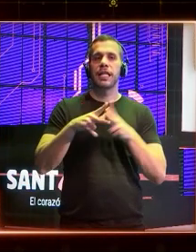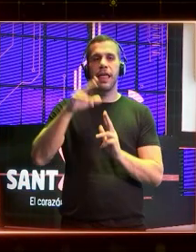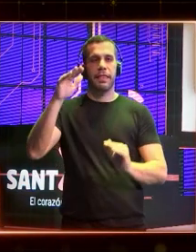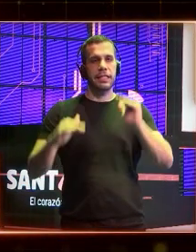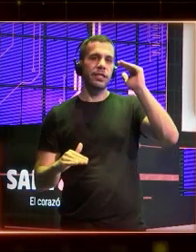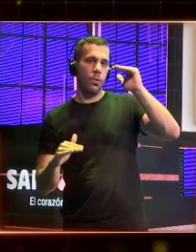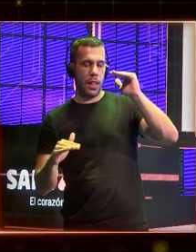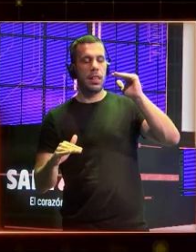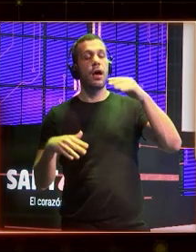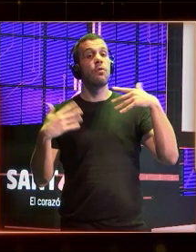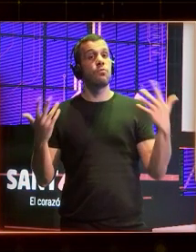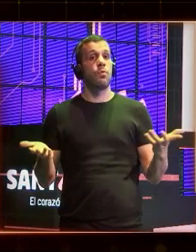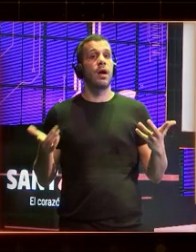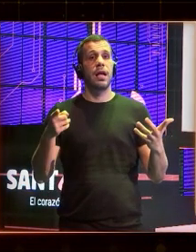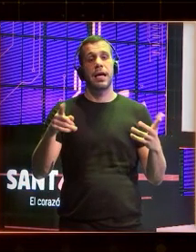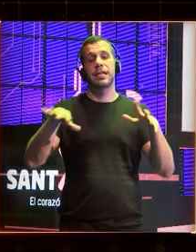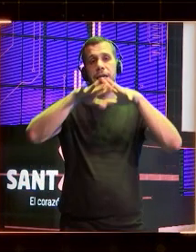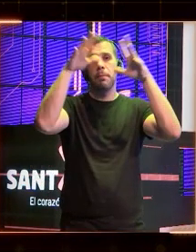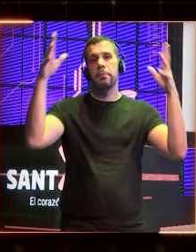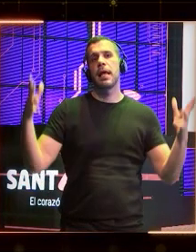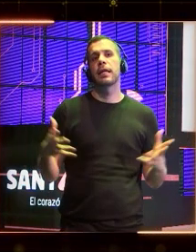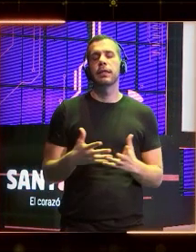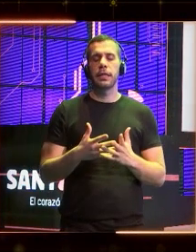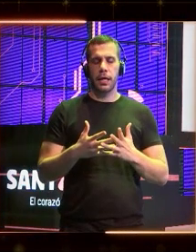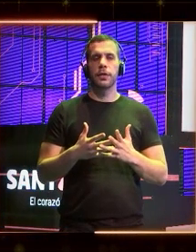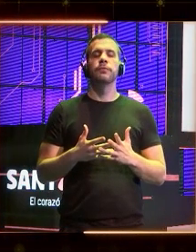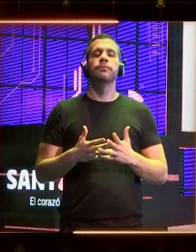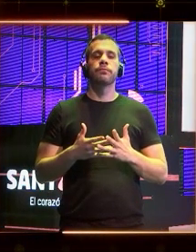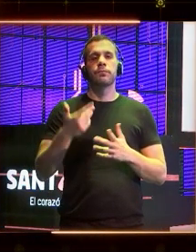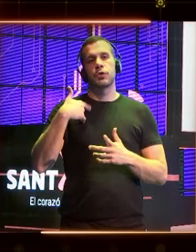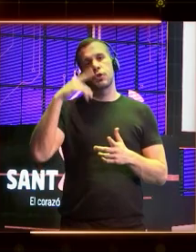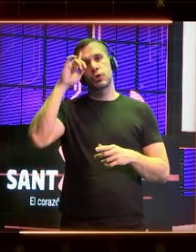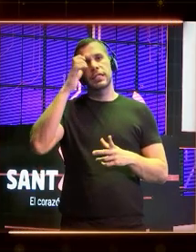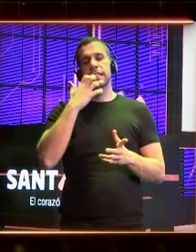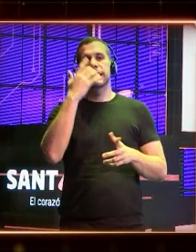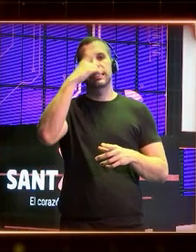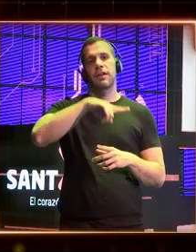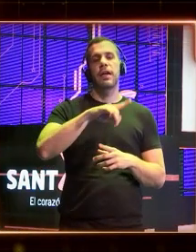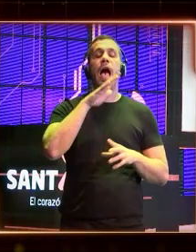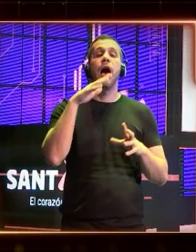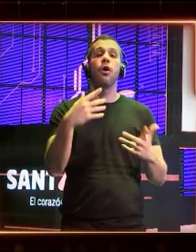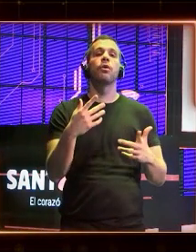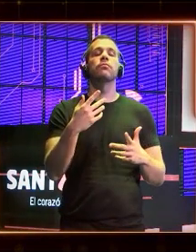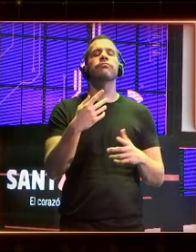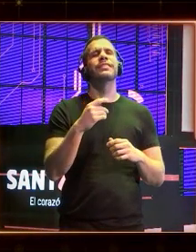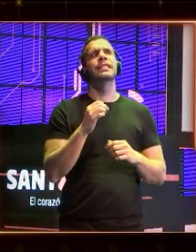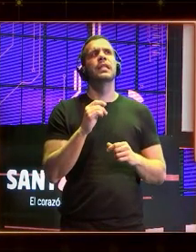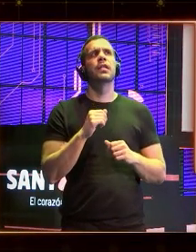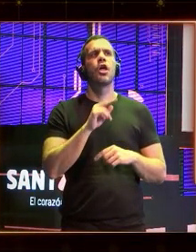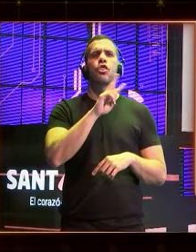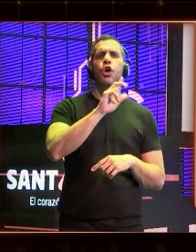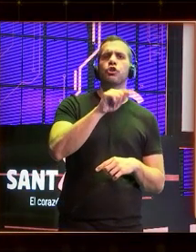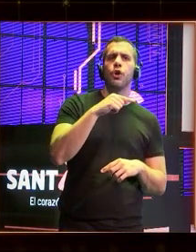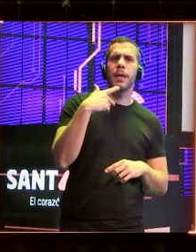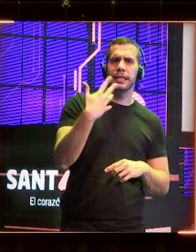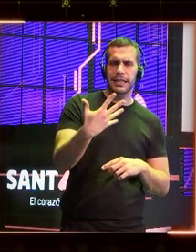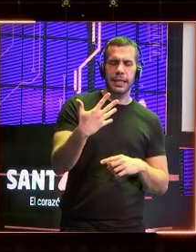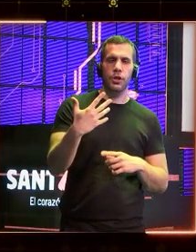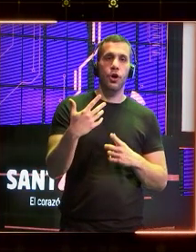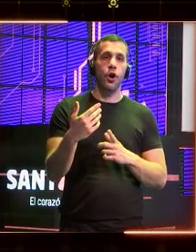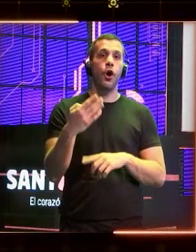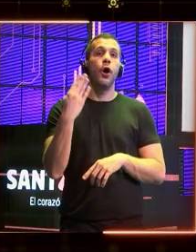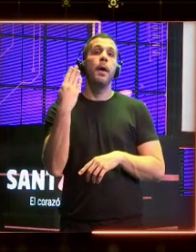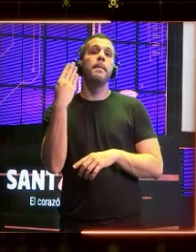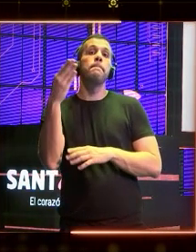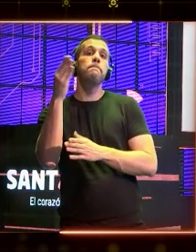que la mayor parte del planeta, que entre otras cosas, o si ya sabéis, que aún quedan 2,5 billones de